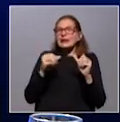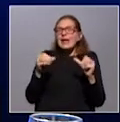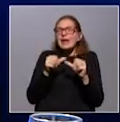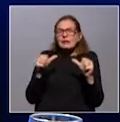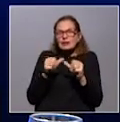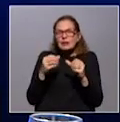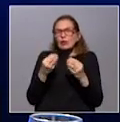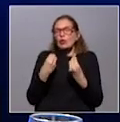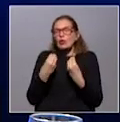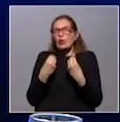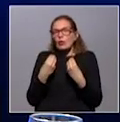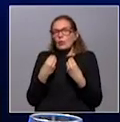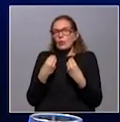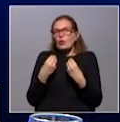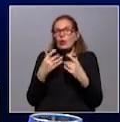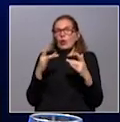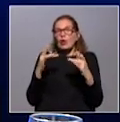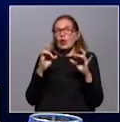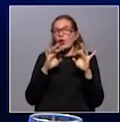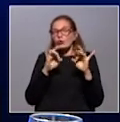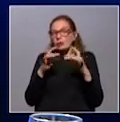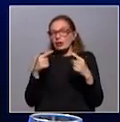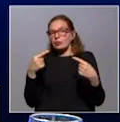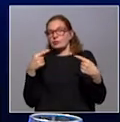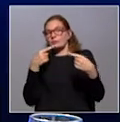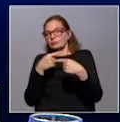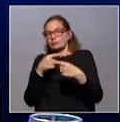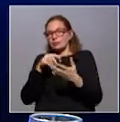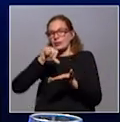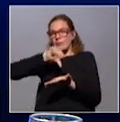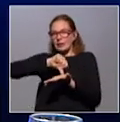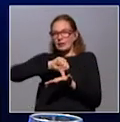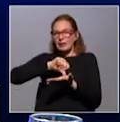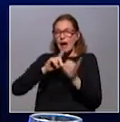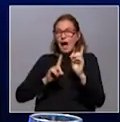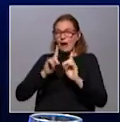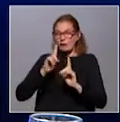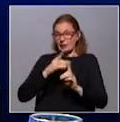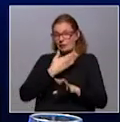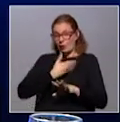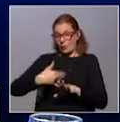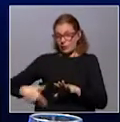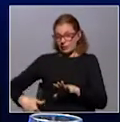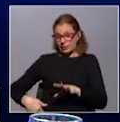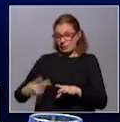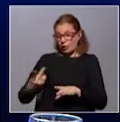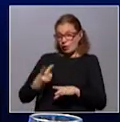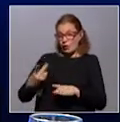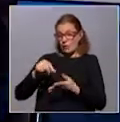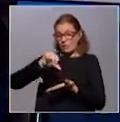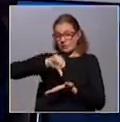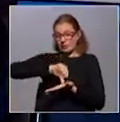hacer, de cómo evitar ese contagio y que se pase a países cuando a los gobernantes, en este caso en ambos países,